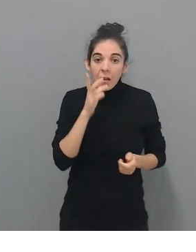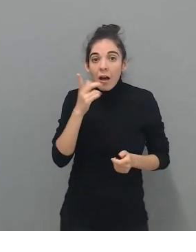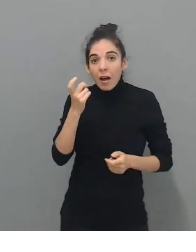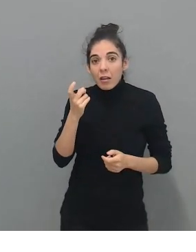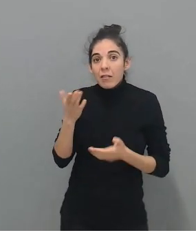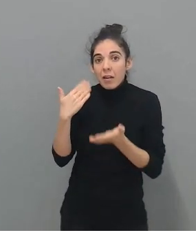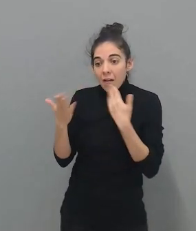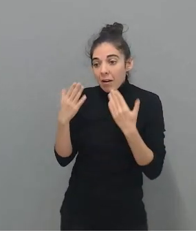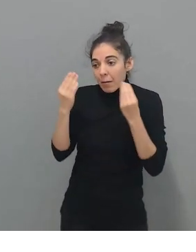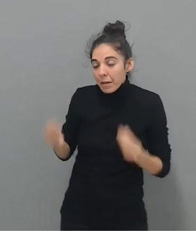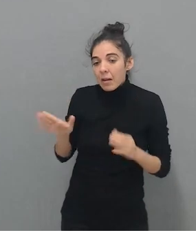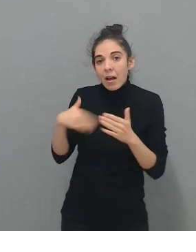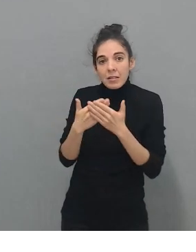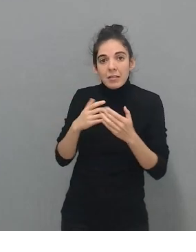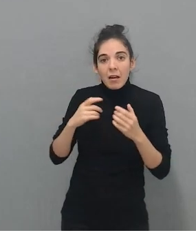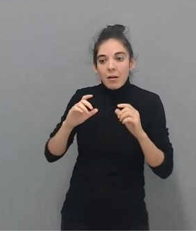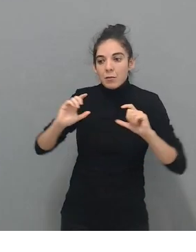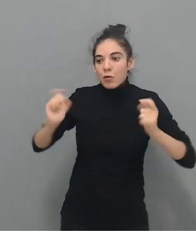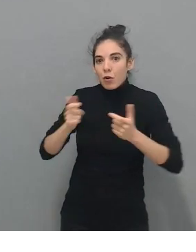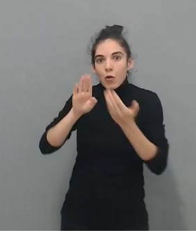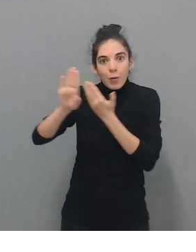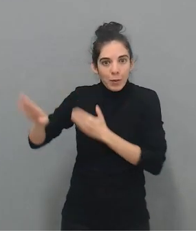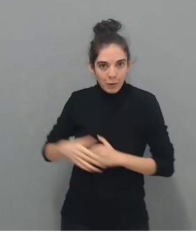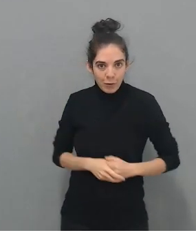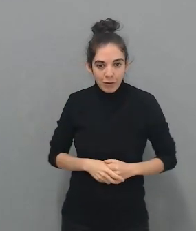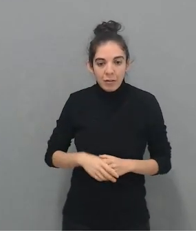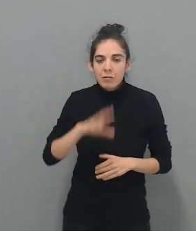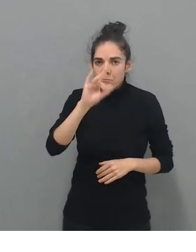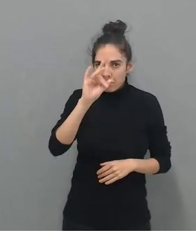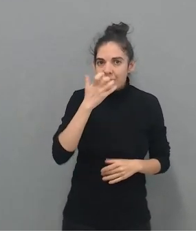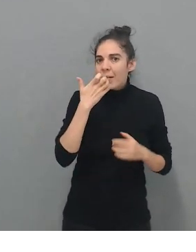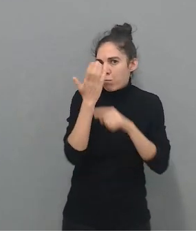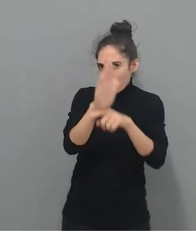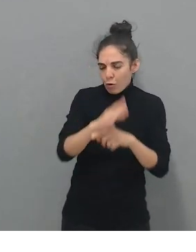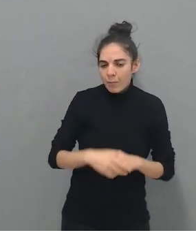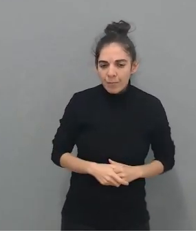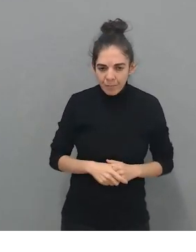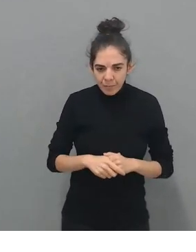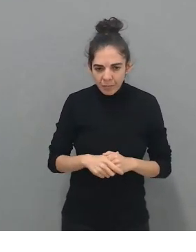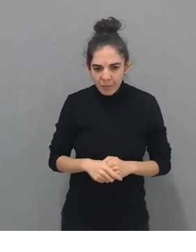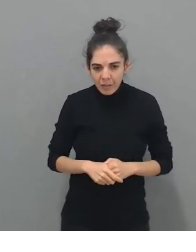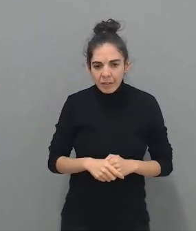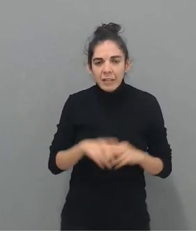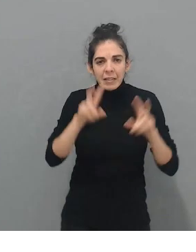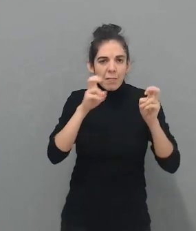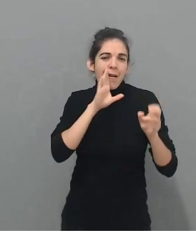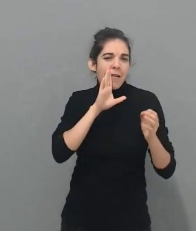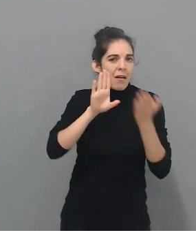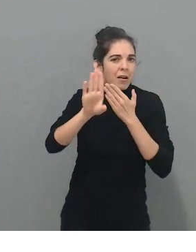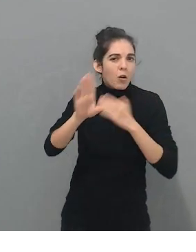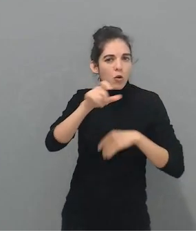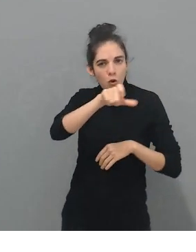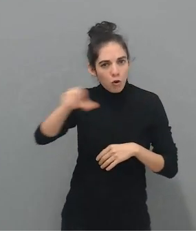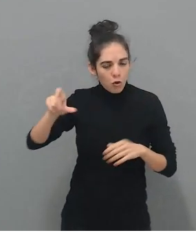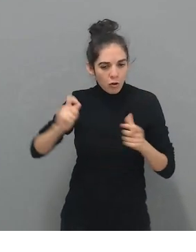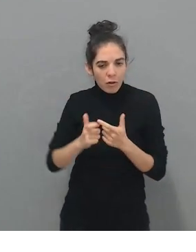vecinos, ¿no? Claro, correcto. Mira, yo por ponerte un ejemplo, ahora que has dicho lo de reunión de vecinos, hace poco tuve la Junta